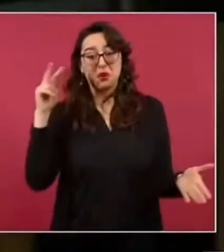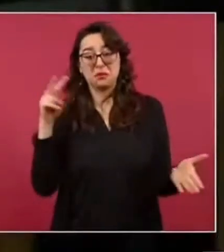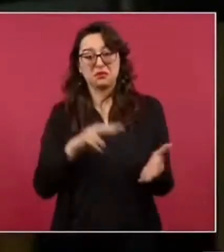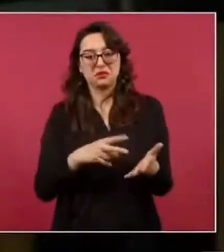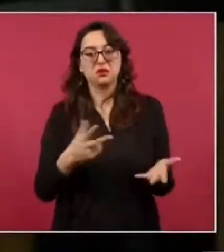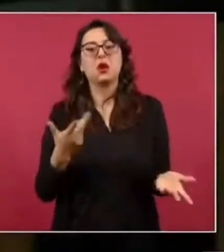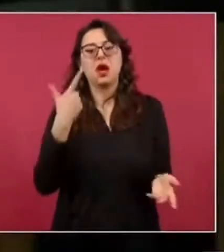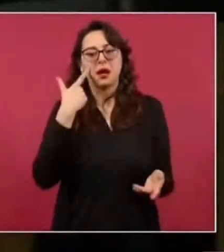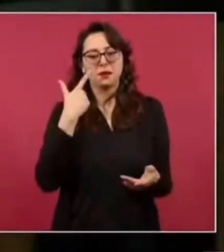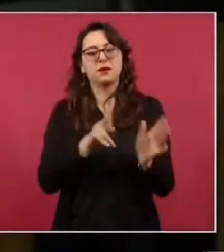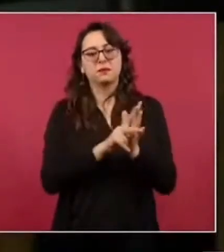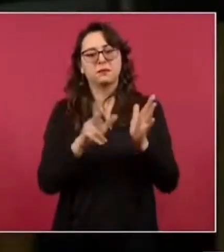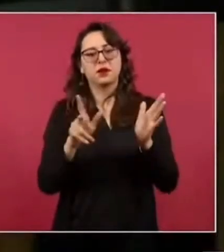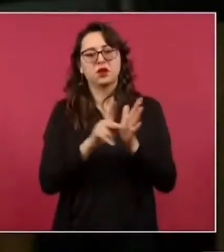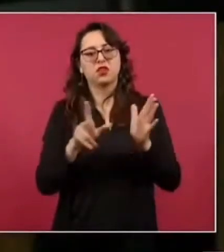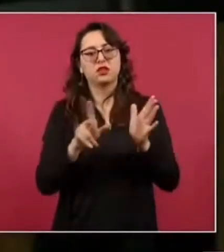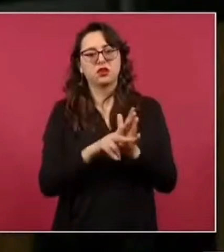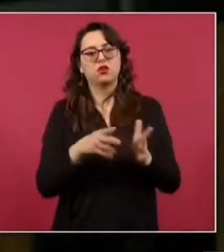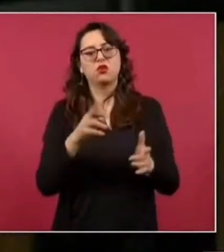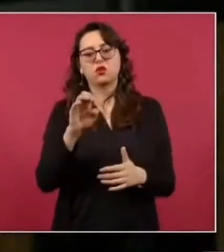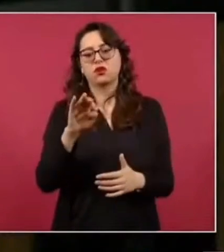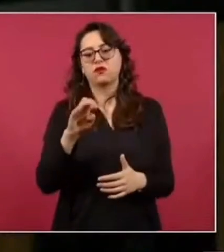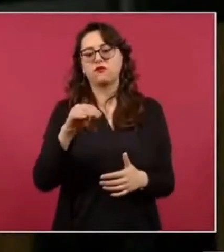Van a ver el encabezado